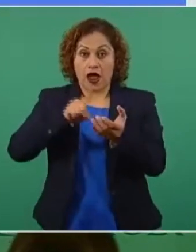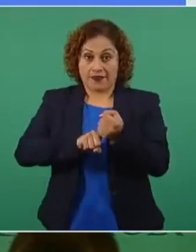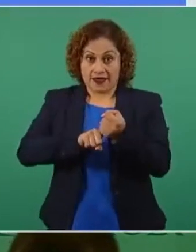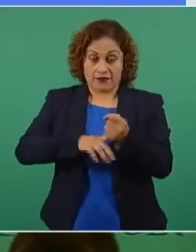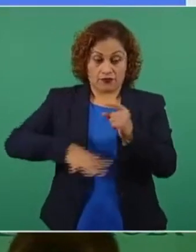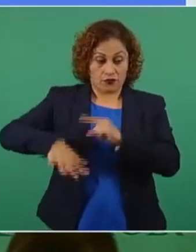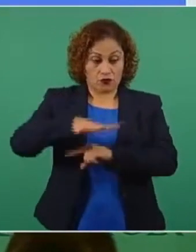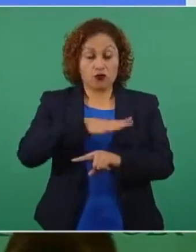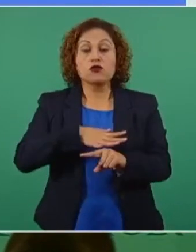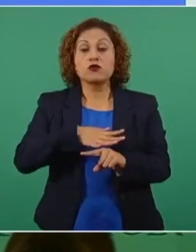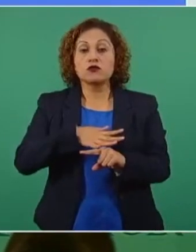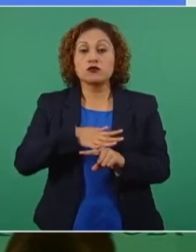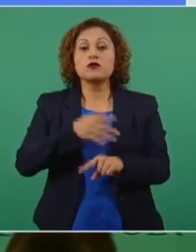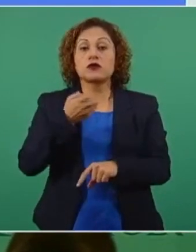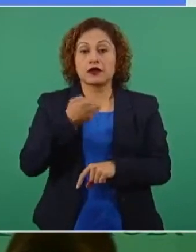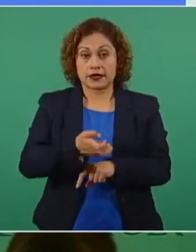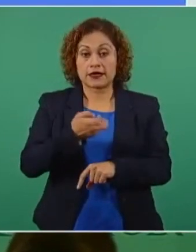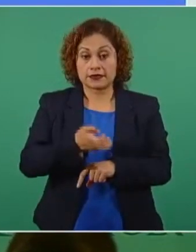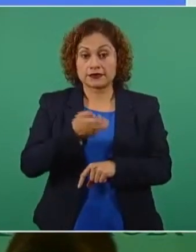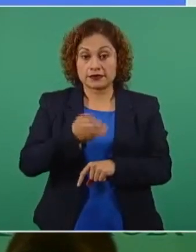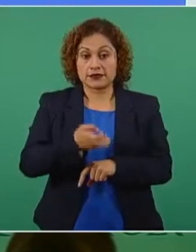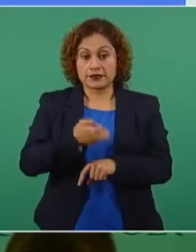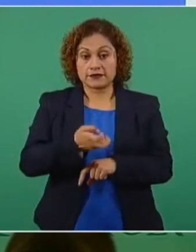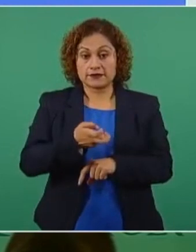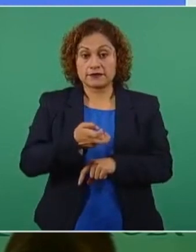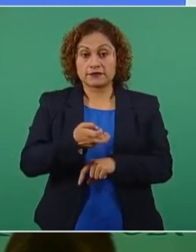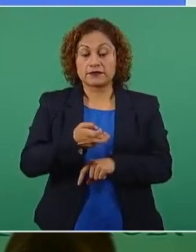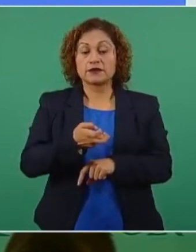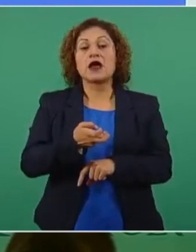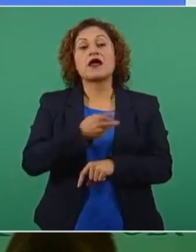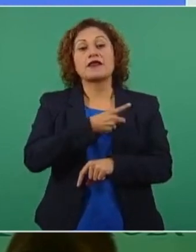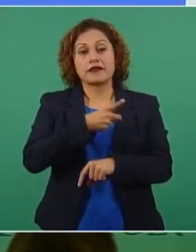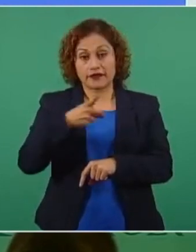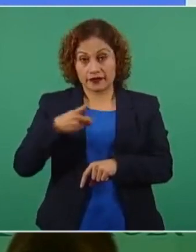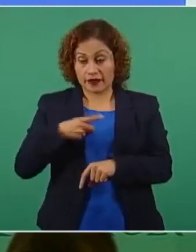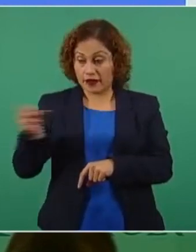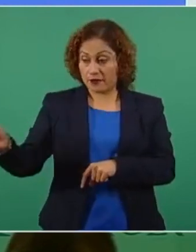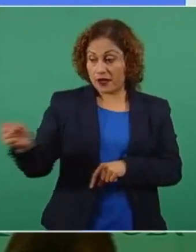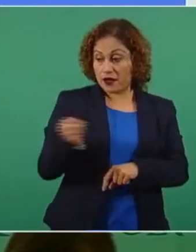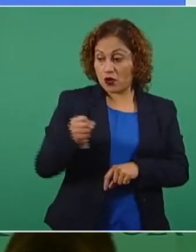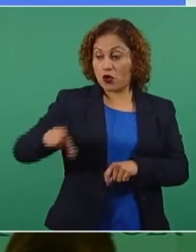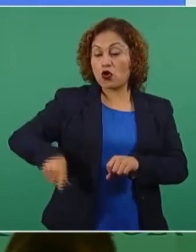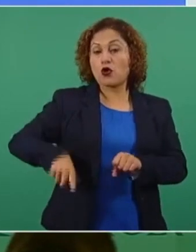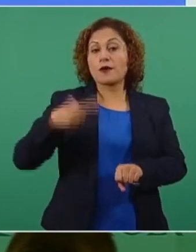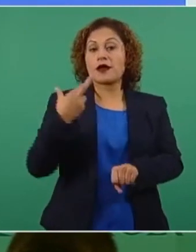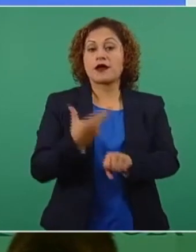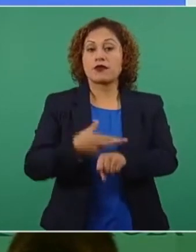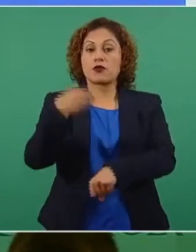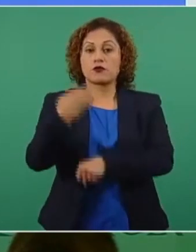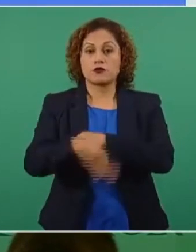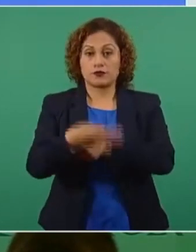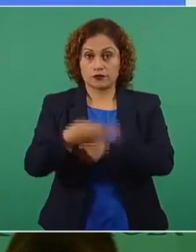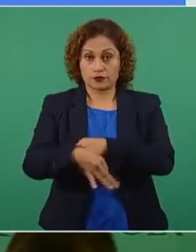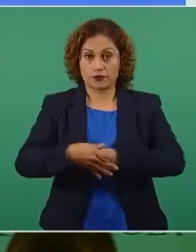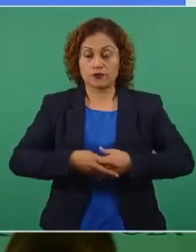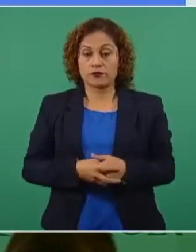tiene facultades constitucionales para nombrar un gobernador provisional en Tamaulipas, subrayando que al igual que en el caso del